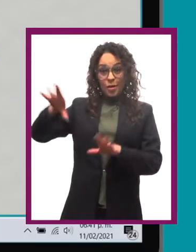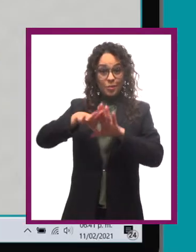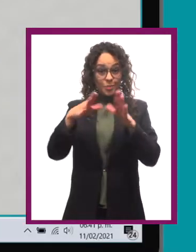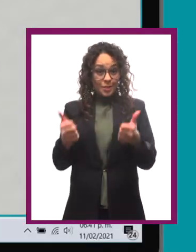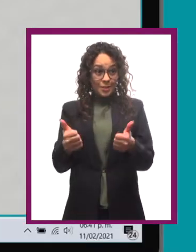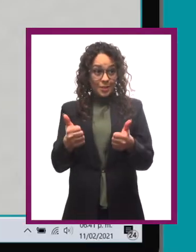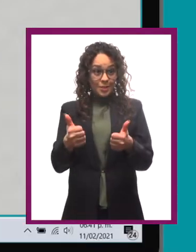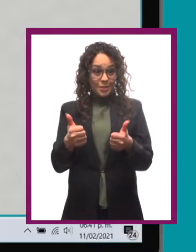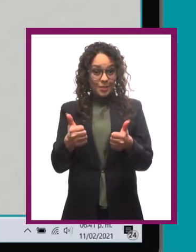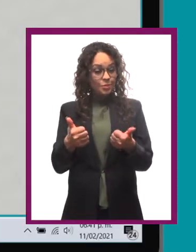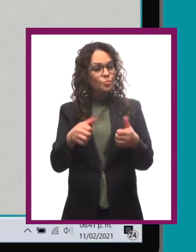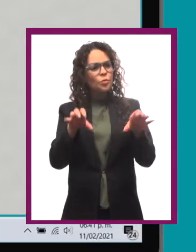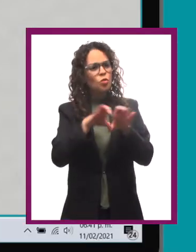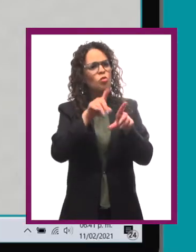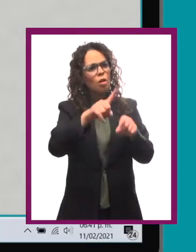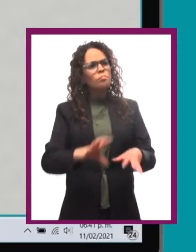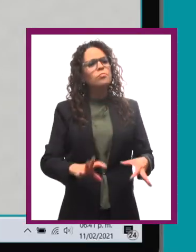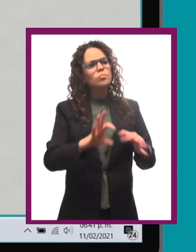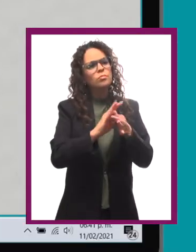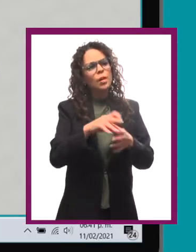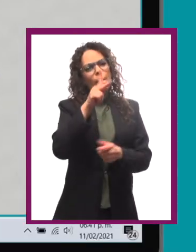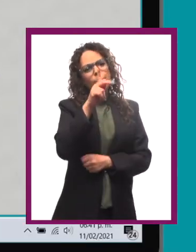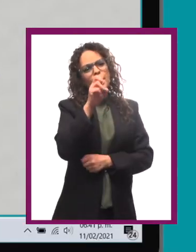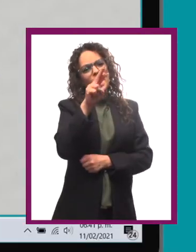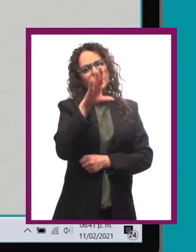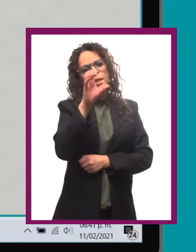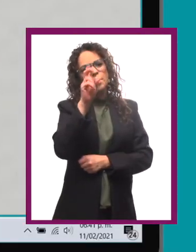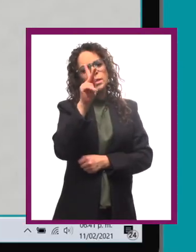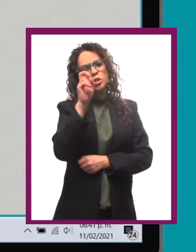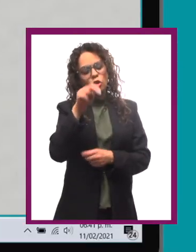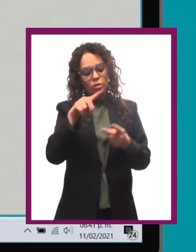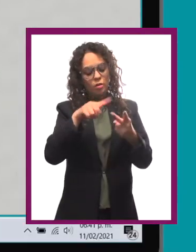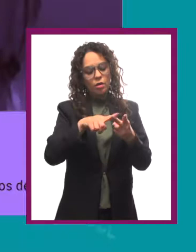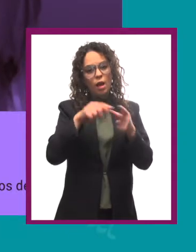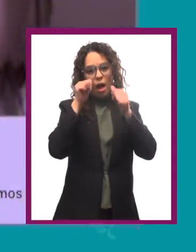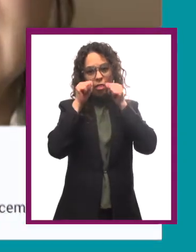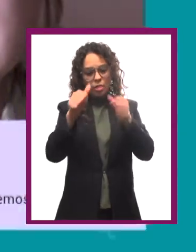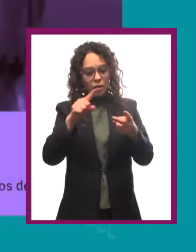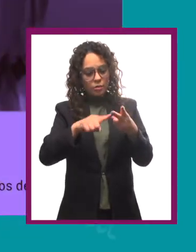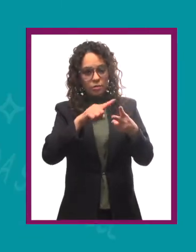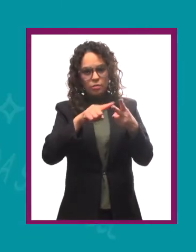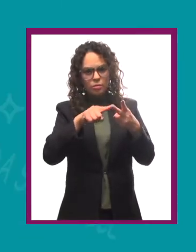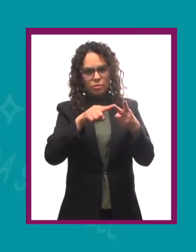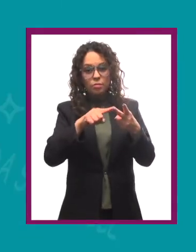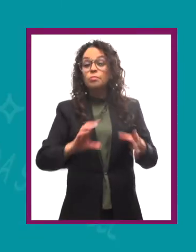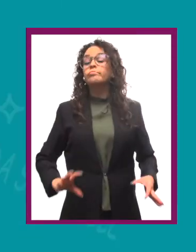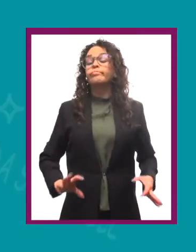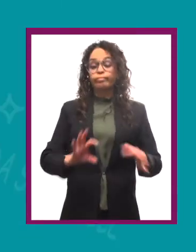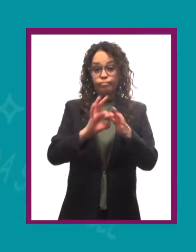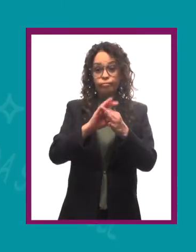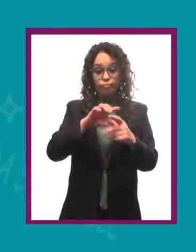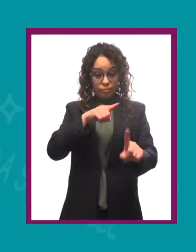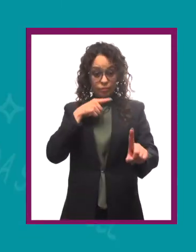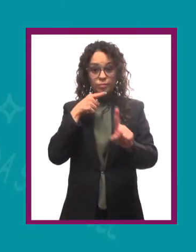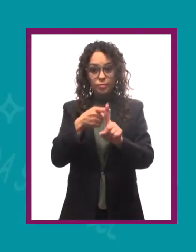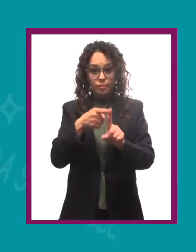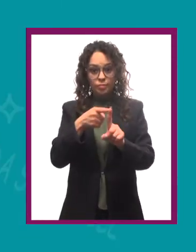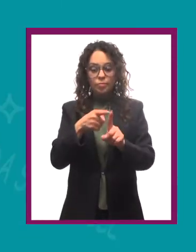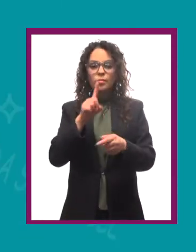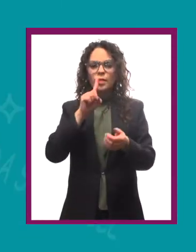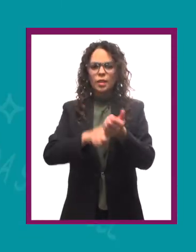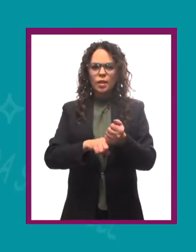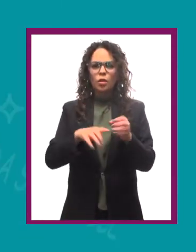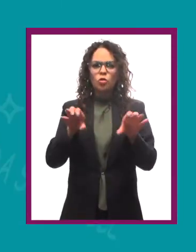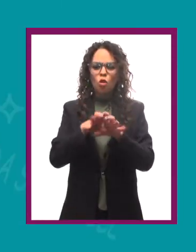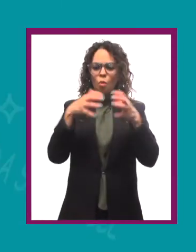Hola, ¿cómo estás? ¿Cómo se relaciona la percepción con la atención? La atención y la percepción están directamente relacionadas,